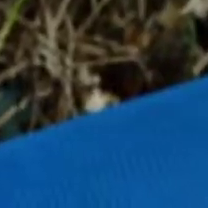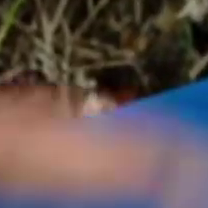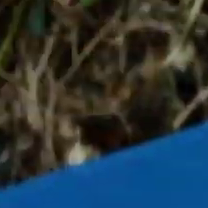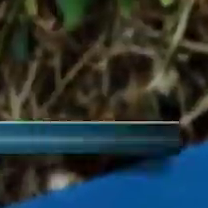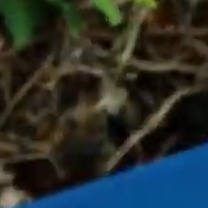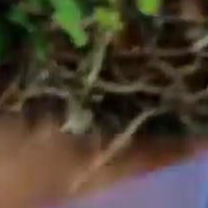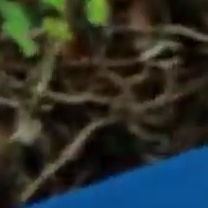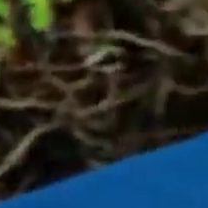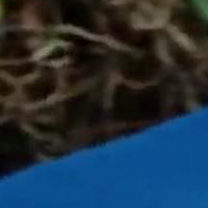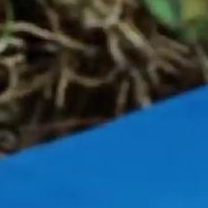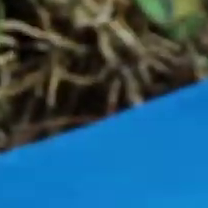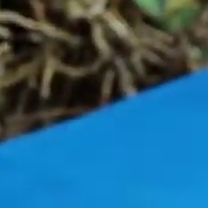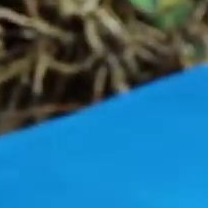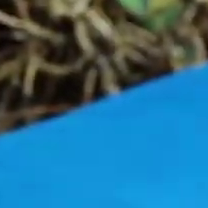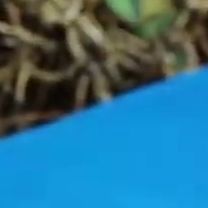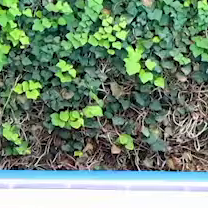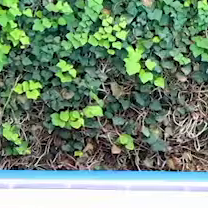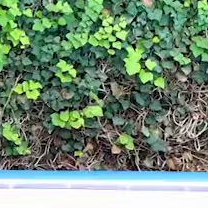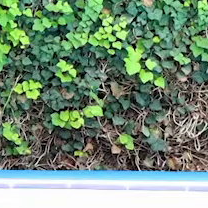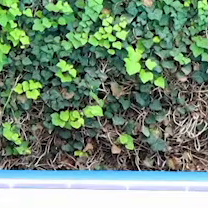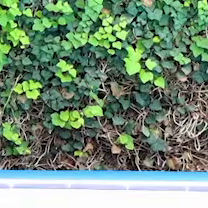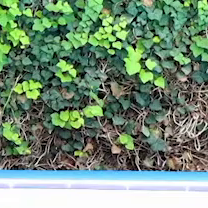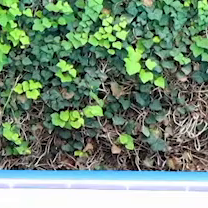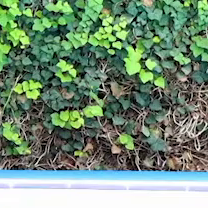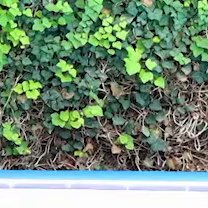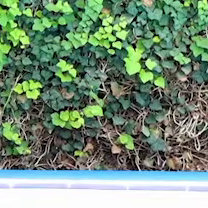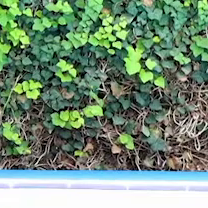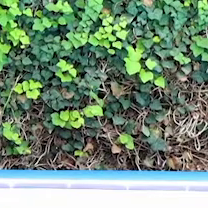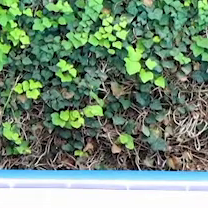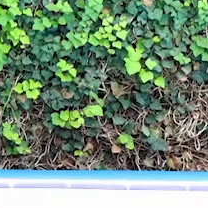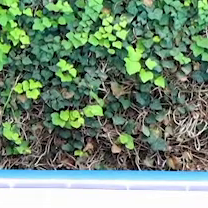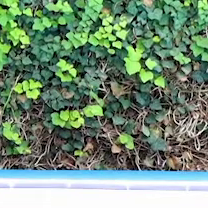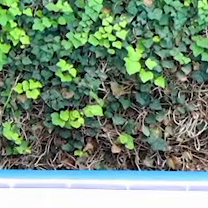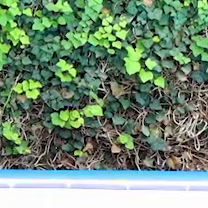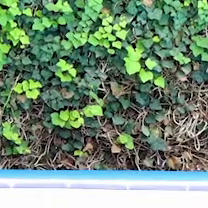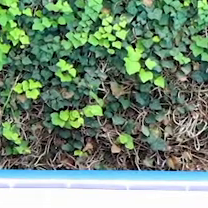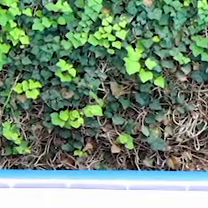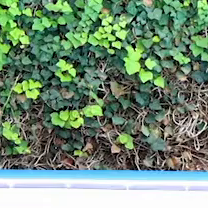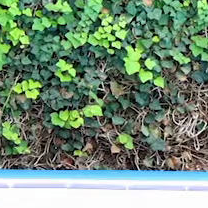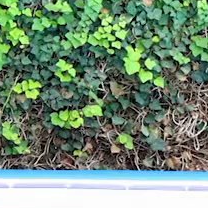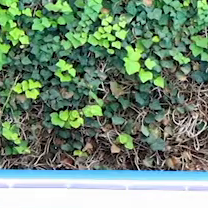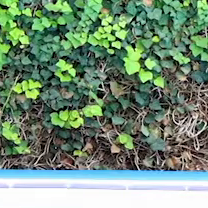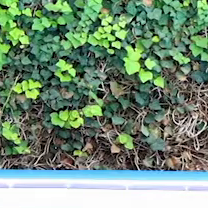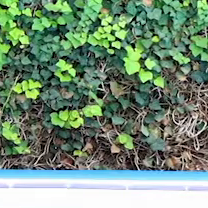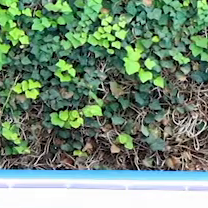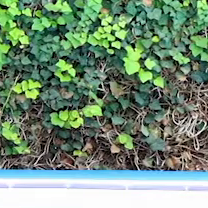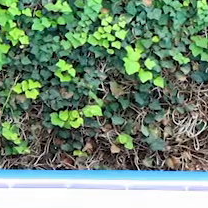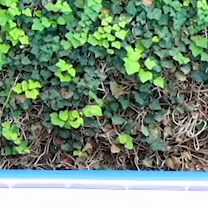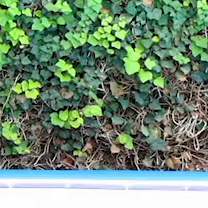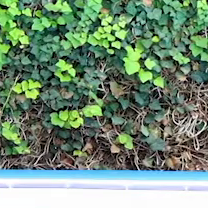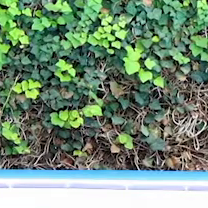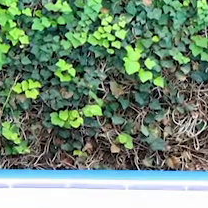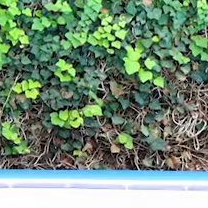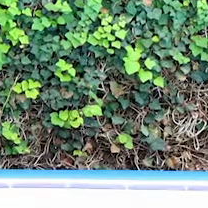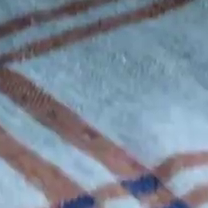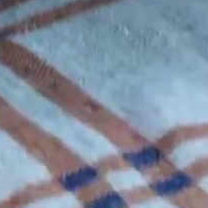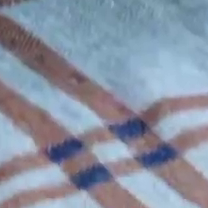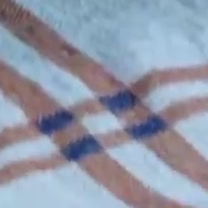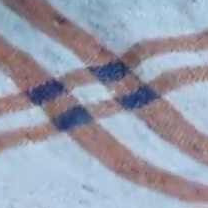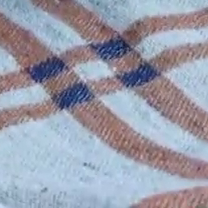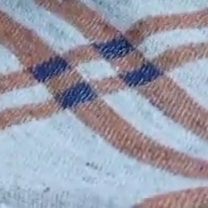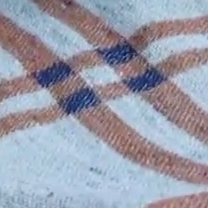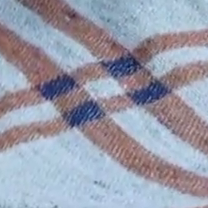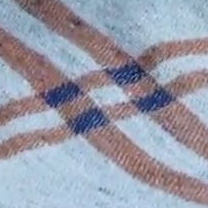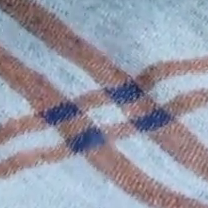Bien estirado al frente. Que sea al frente, no lateral. Muy bien. Tres más.